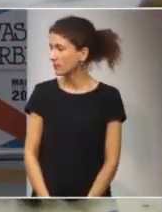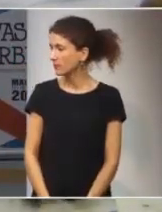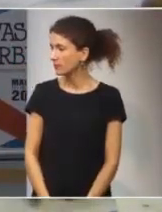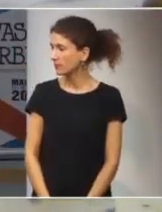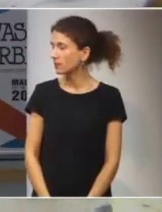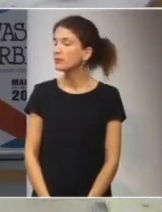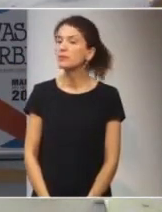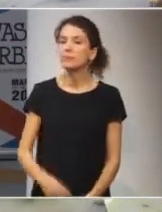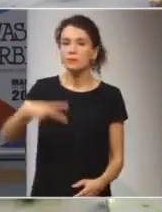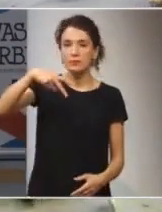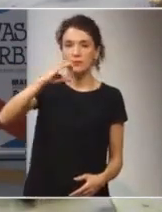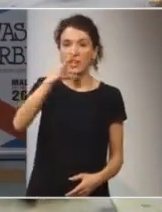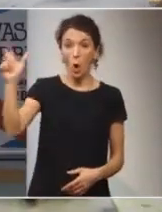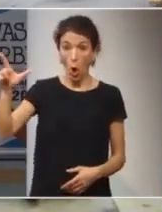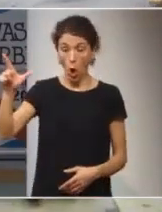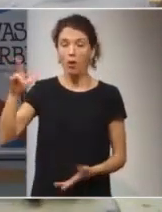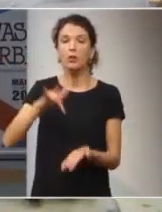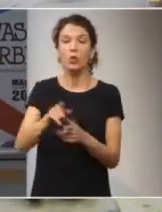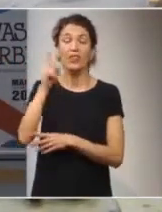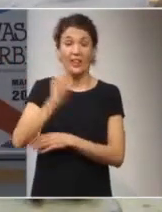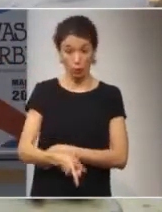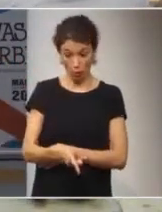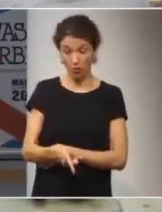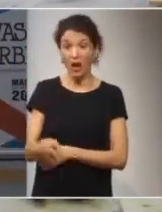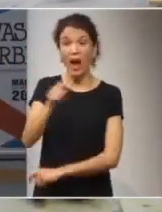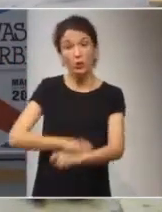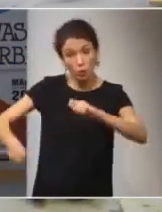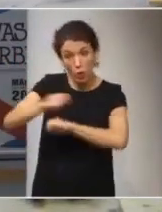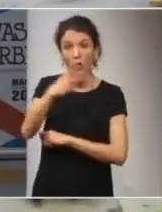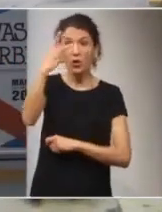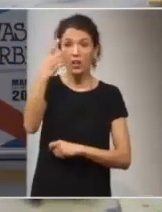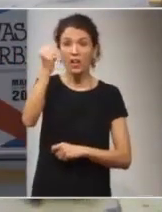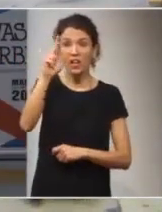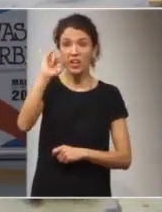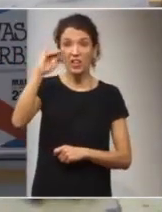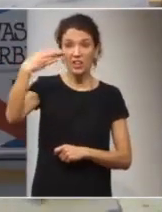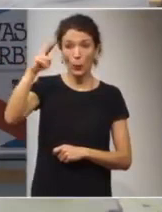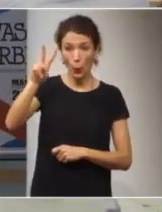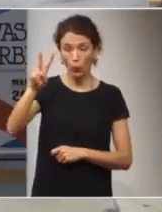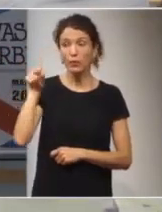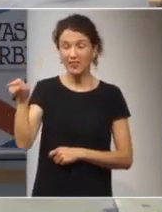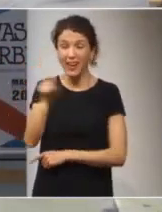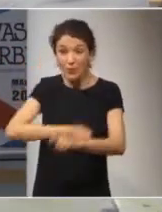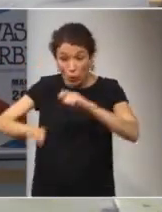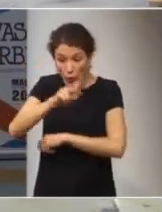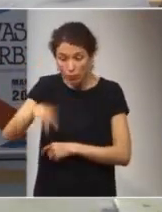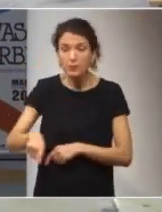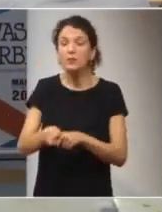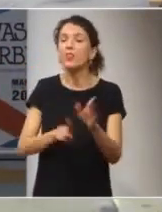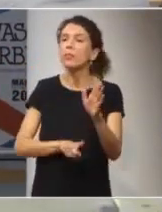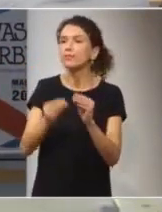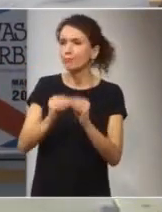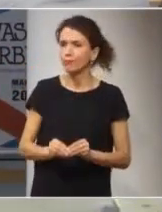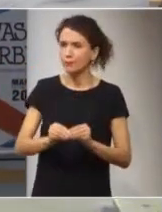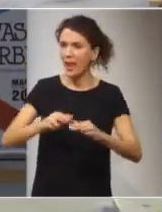Nicole Ndongala es directora de la Asociación Caribú. La asociación desarrolla